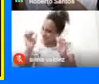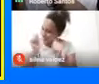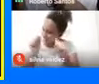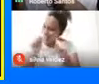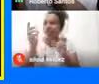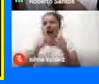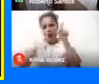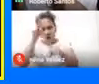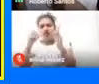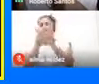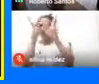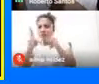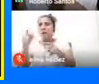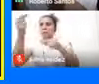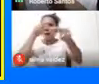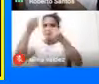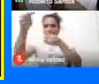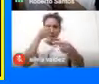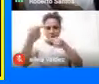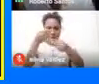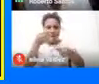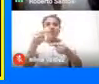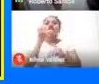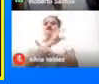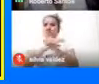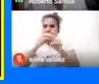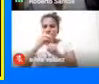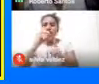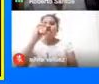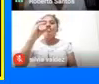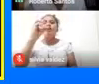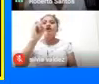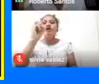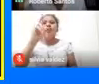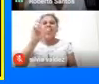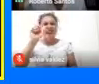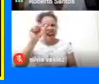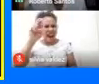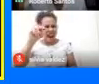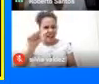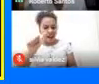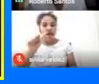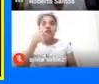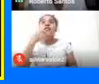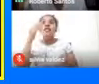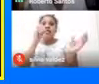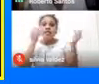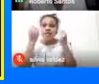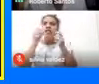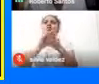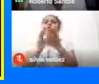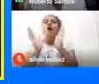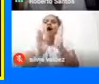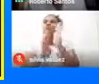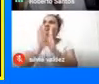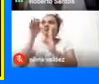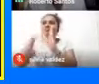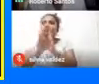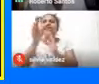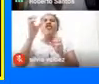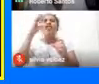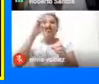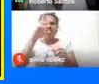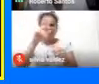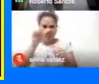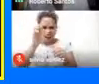ahí hay unos estudiantes Y por ahí hay La cultura coreana Eso En vez de Ponerte en tendencia A los coreanos Que bailan Los